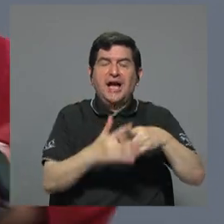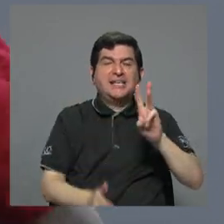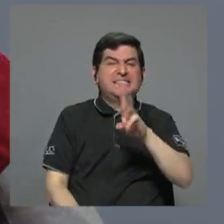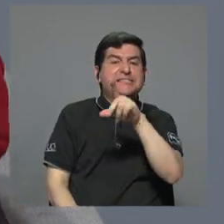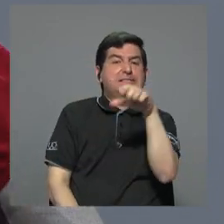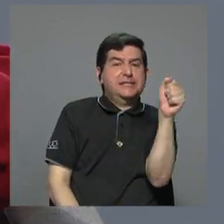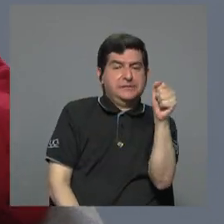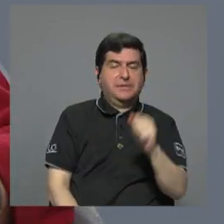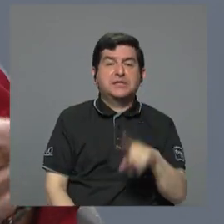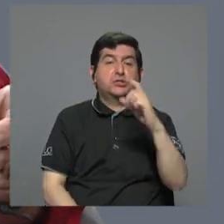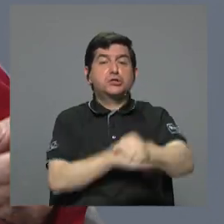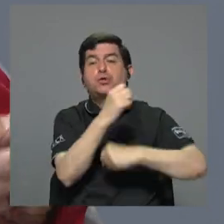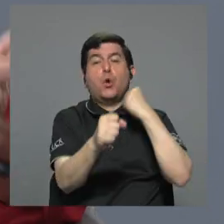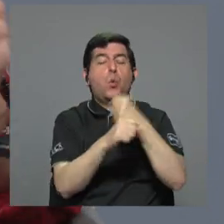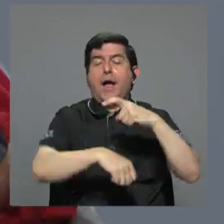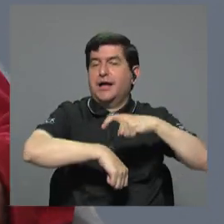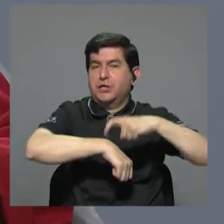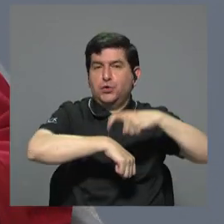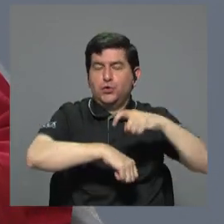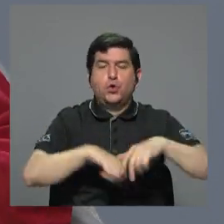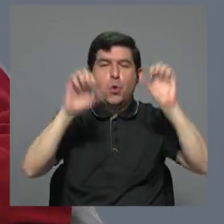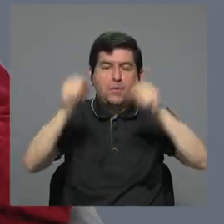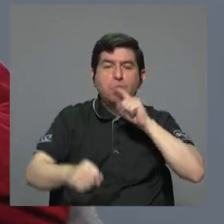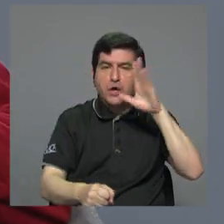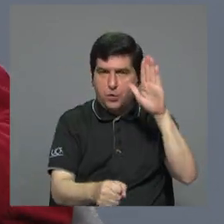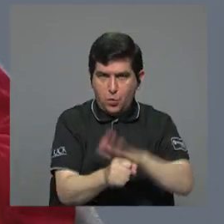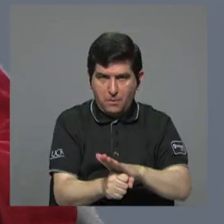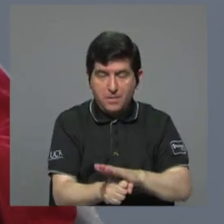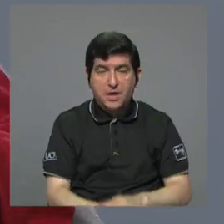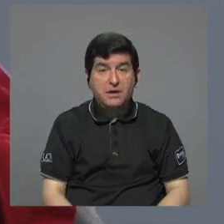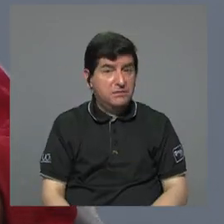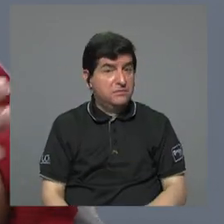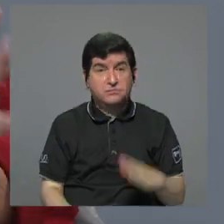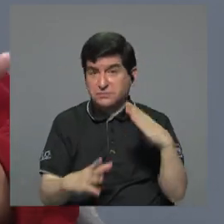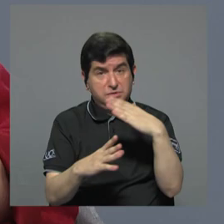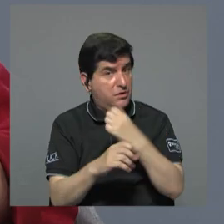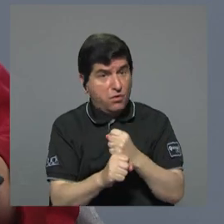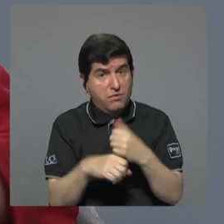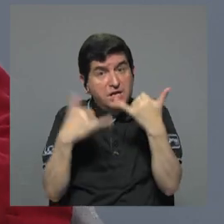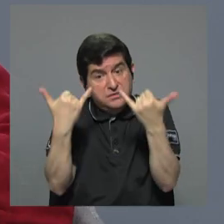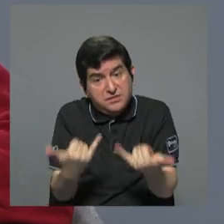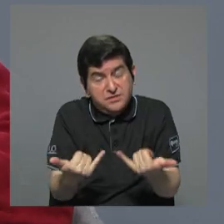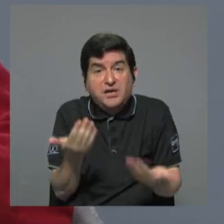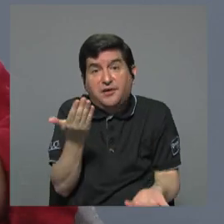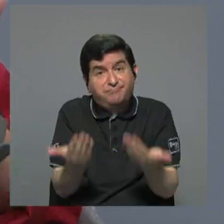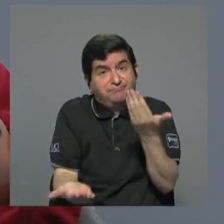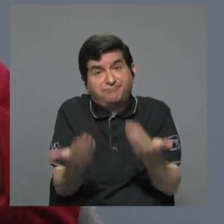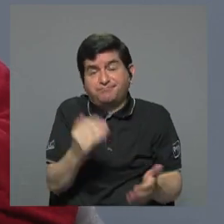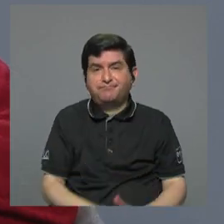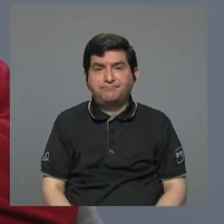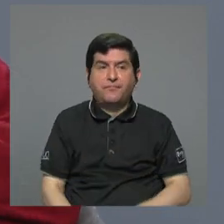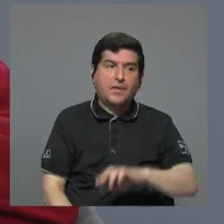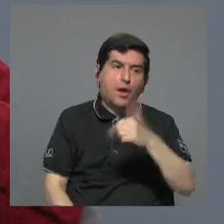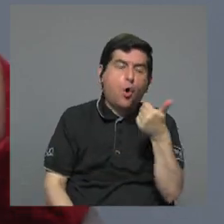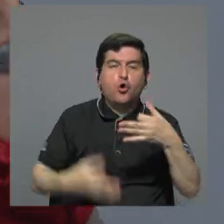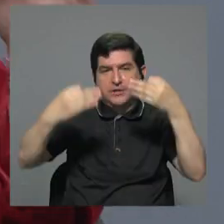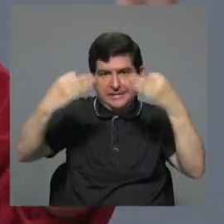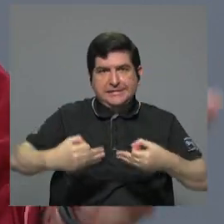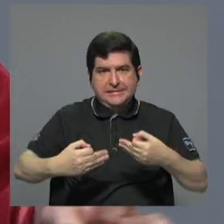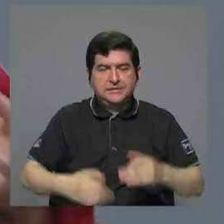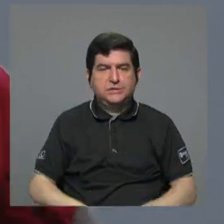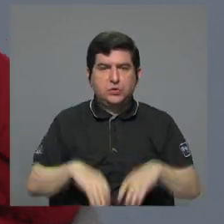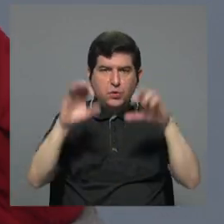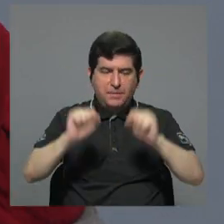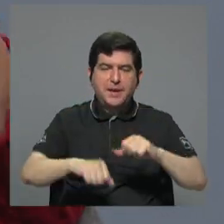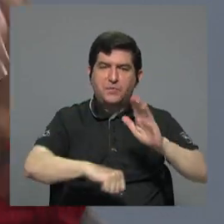meses, un año de tiempo para que se pongan al día. Si no cumplen ya, ya sí tendrían que tomarse otras medidas para